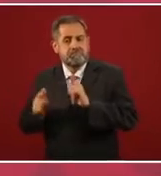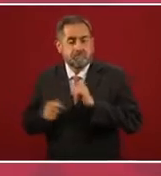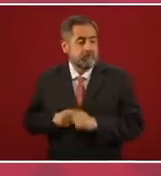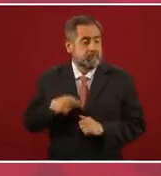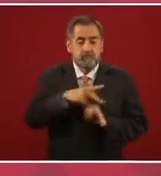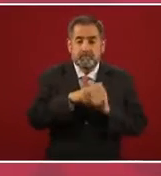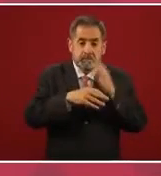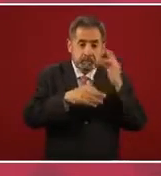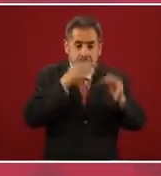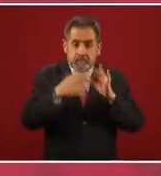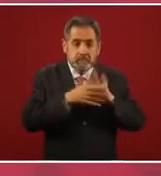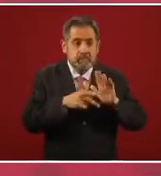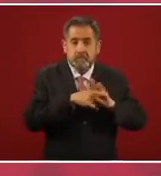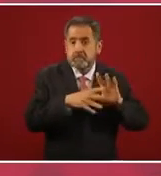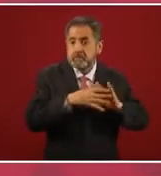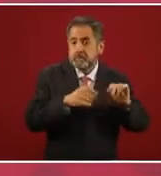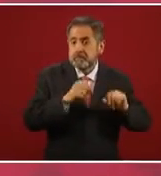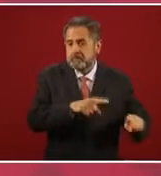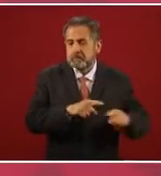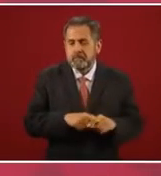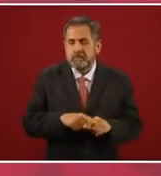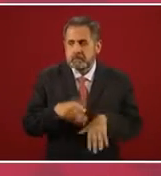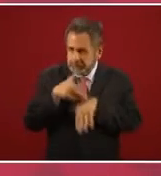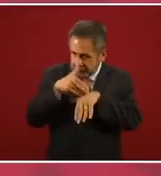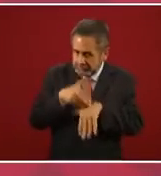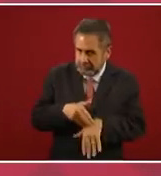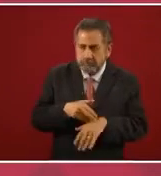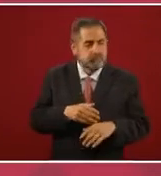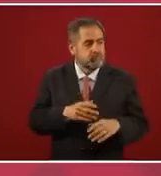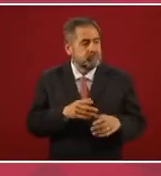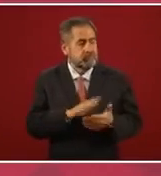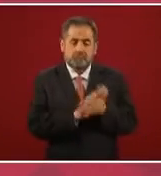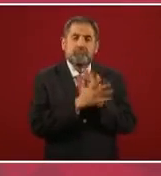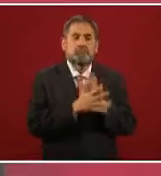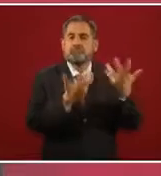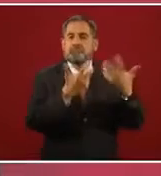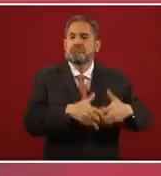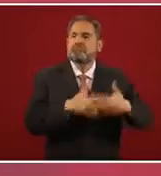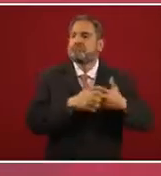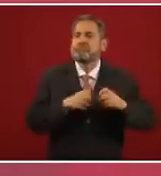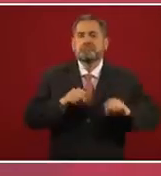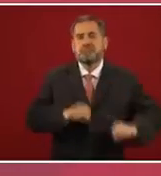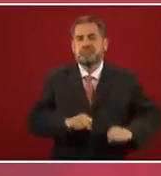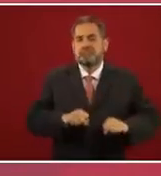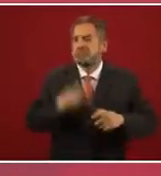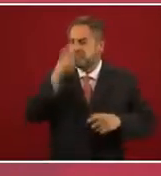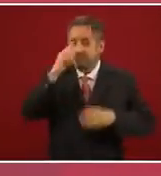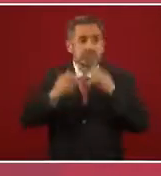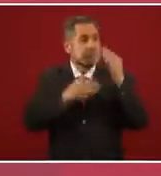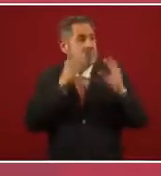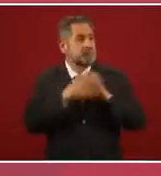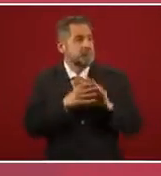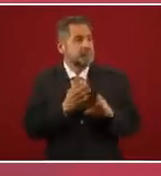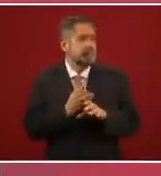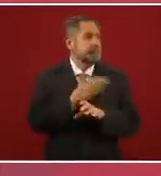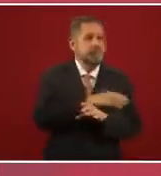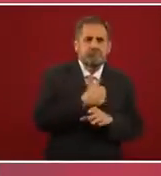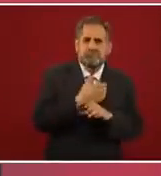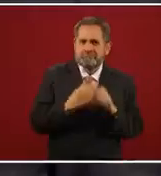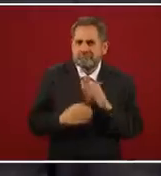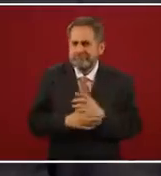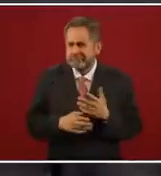comunicación que se convirtieron en empresas dedicadas a otras actividades